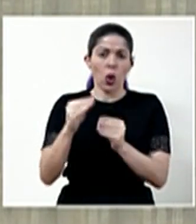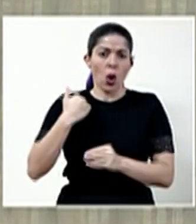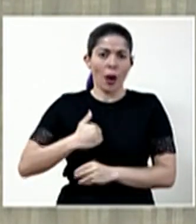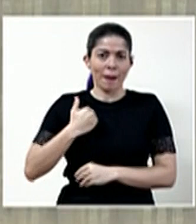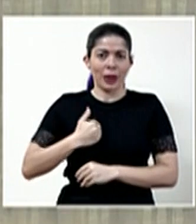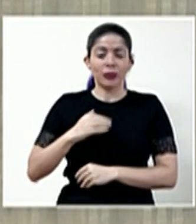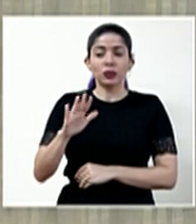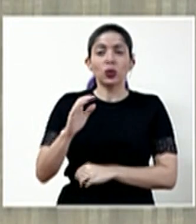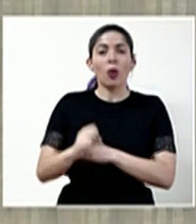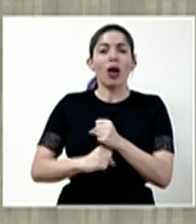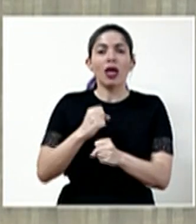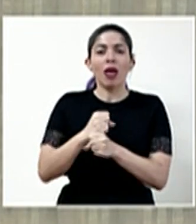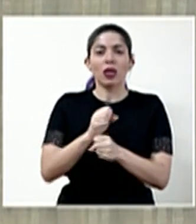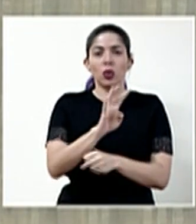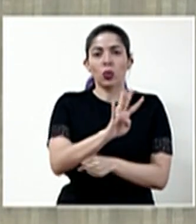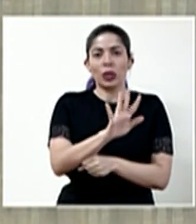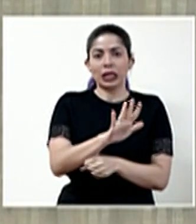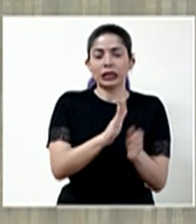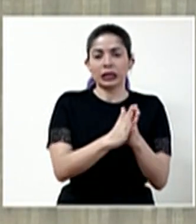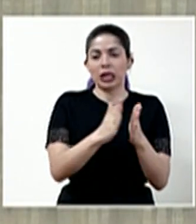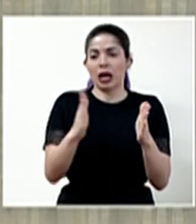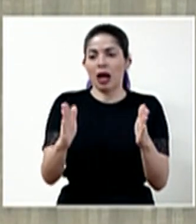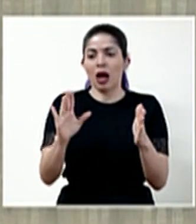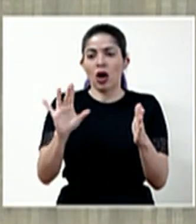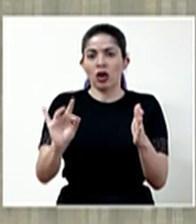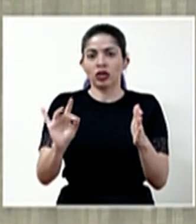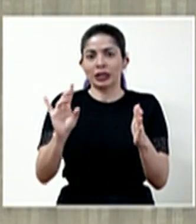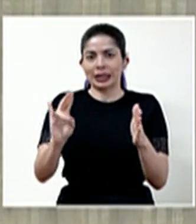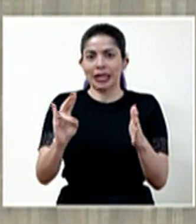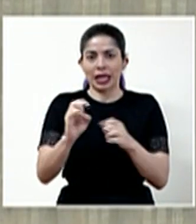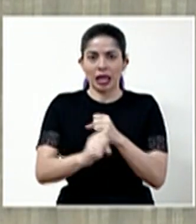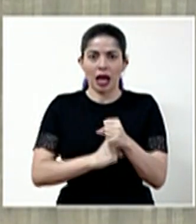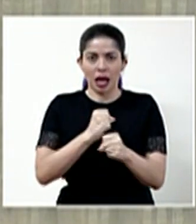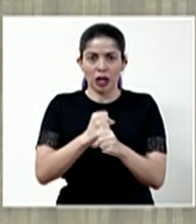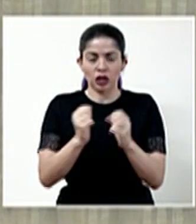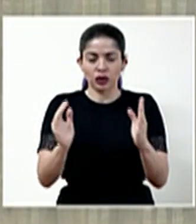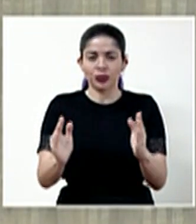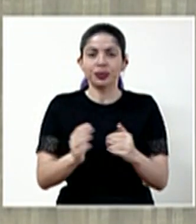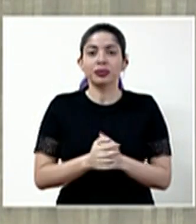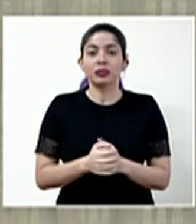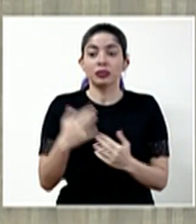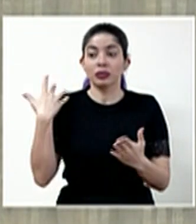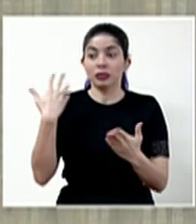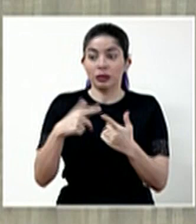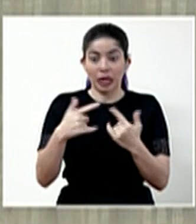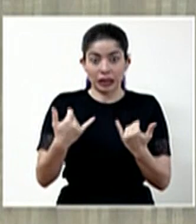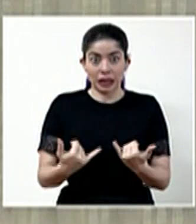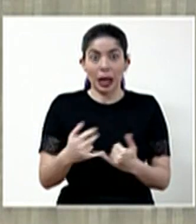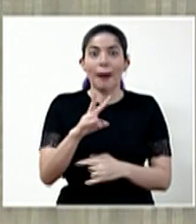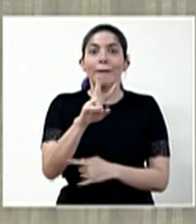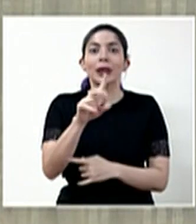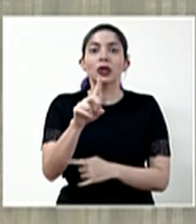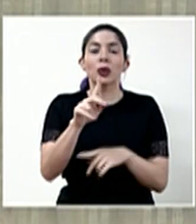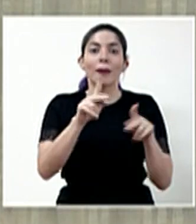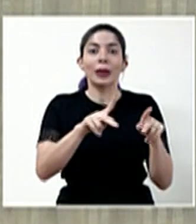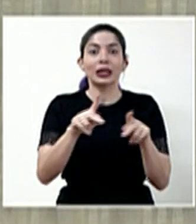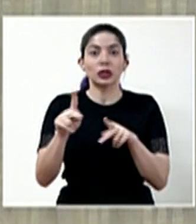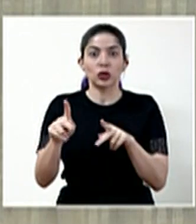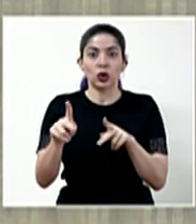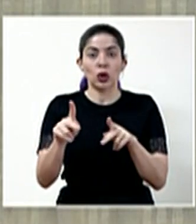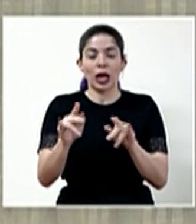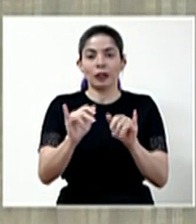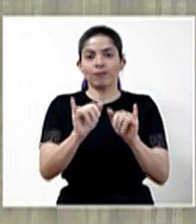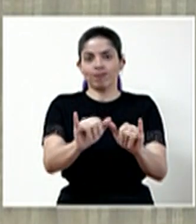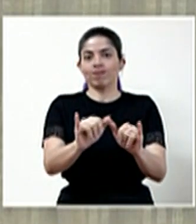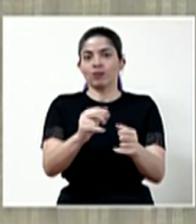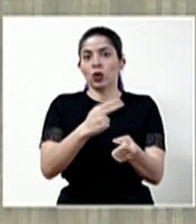rango de edad es desde los 45 hasta los 87 años. Al día de hoy tenemos 21 personas que están en un